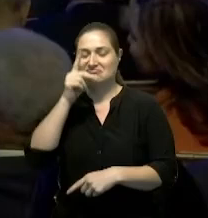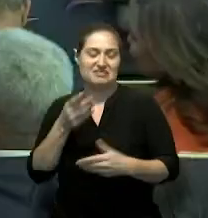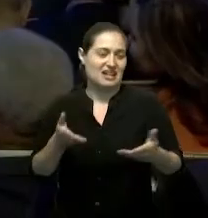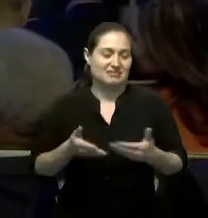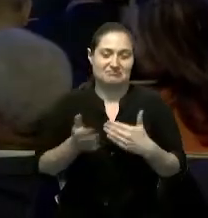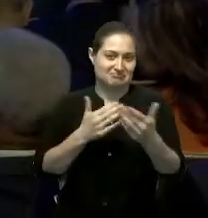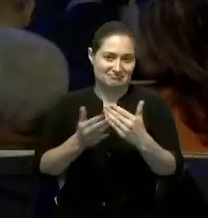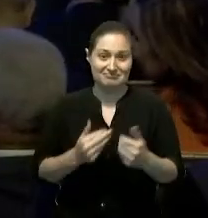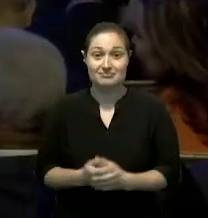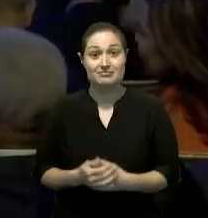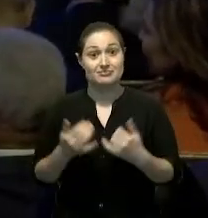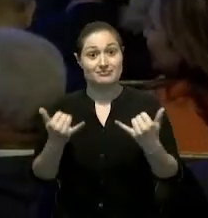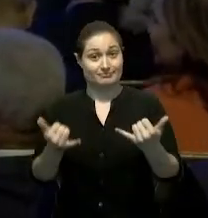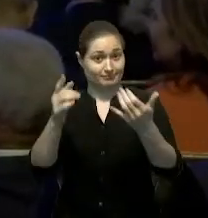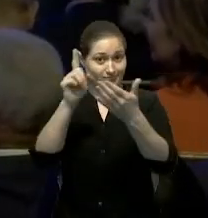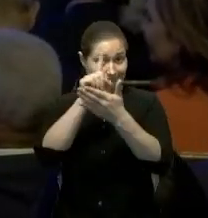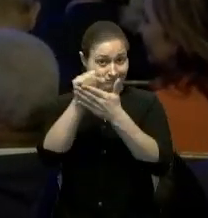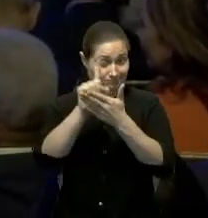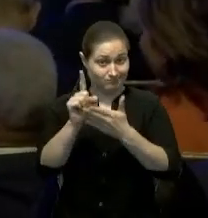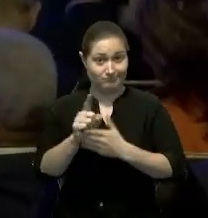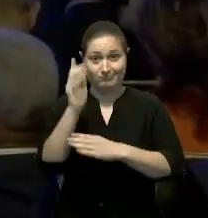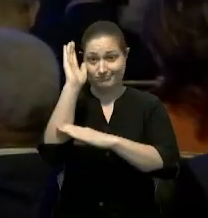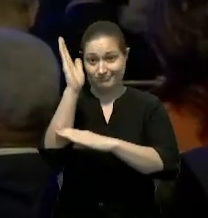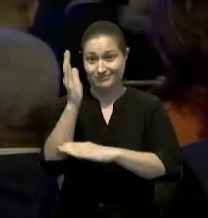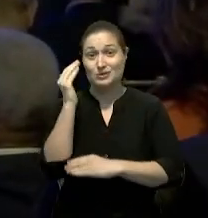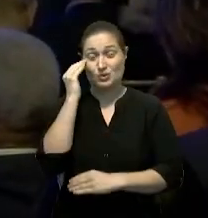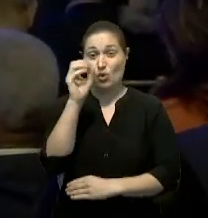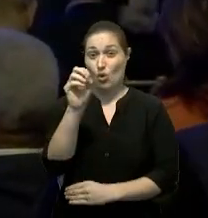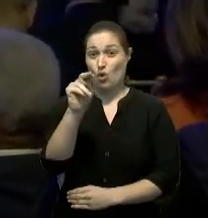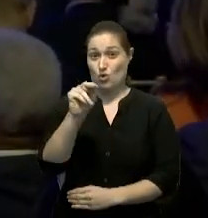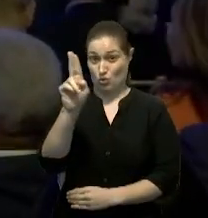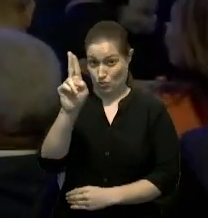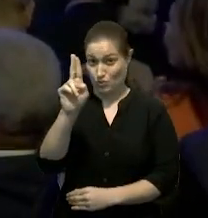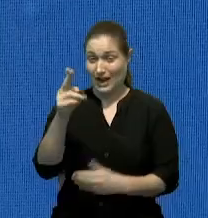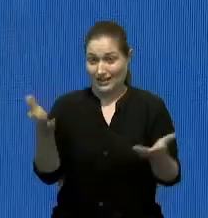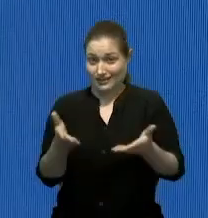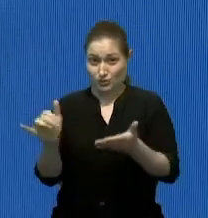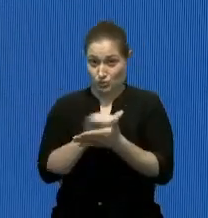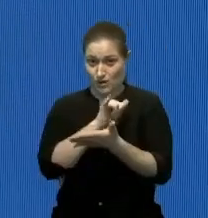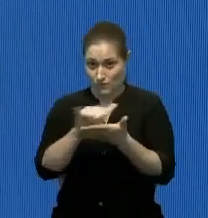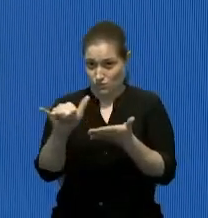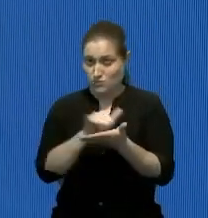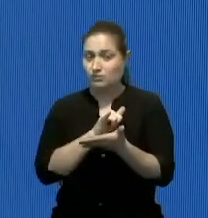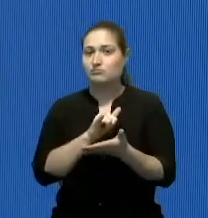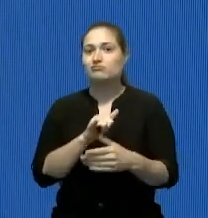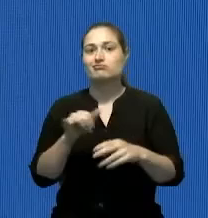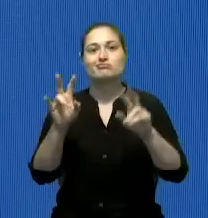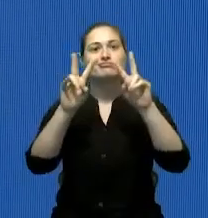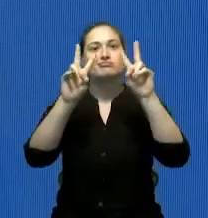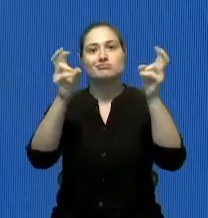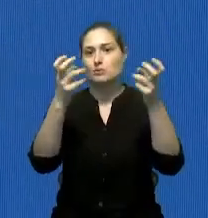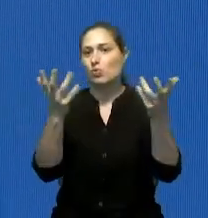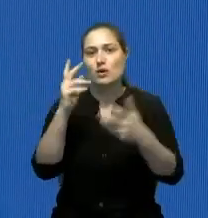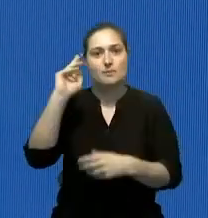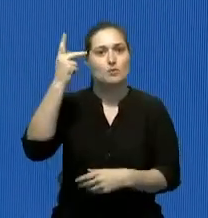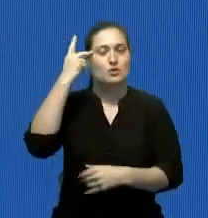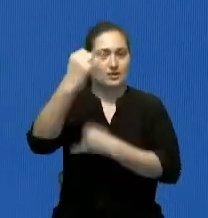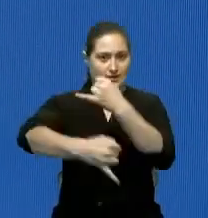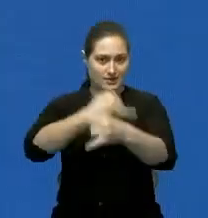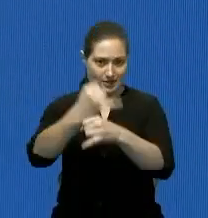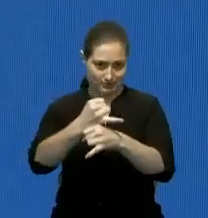semanal, como estamos en la Semana de las Naciones Unidas, aquí en New York, pues vamos a hablar sobre nuestra política exterior,